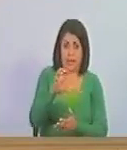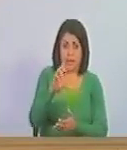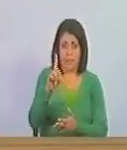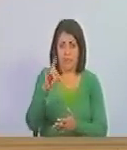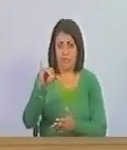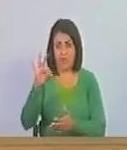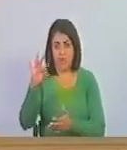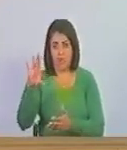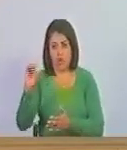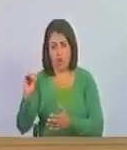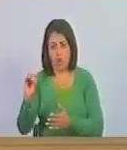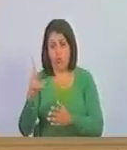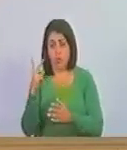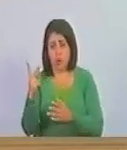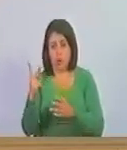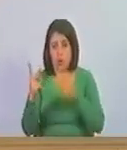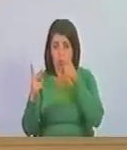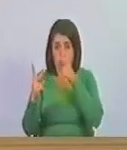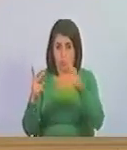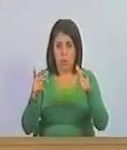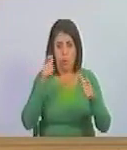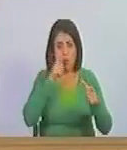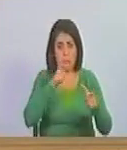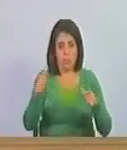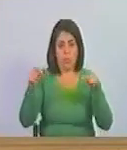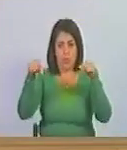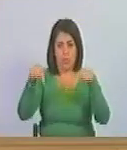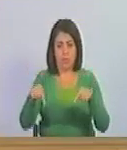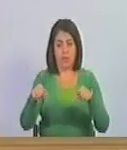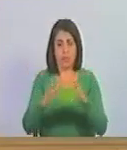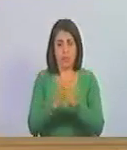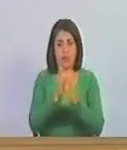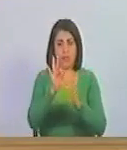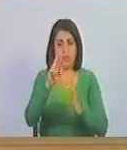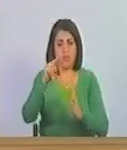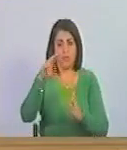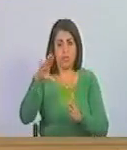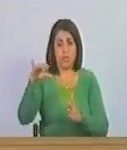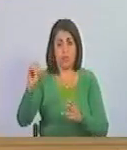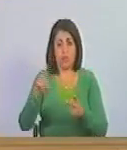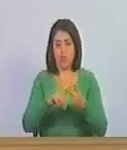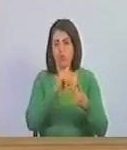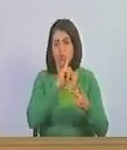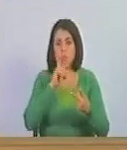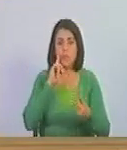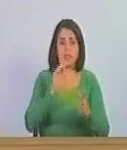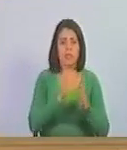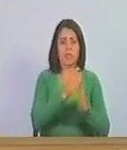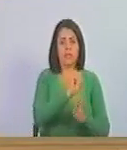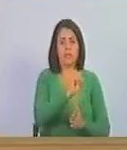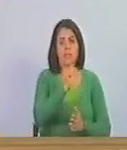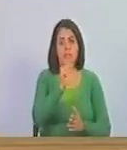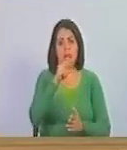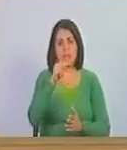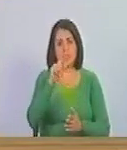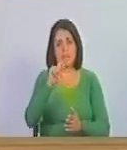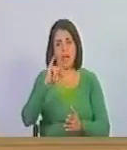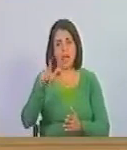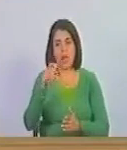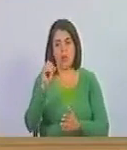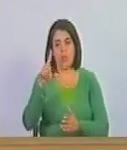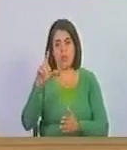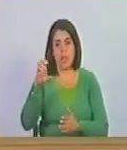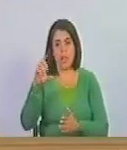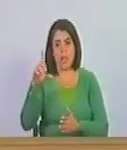los dos pueblos despoblados y a este de San Francisco llamó Santiago de León y el Collado que está a la